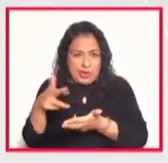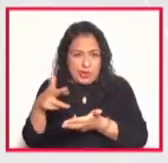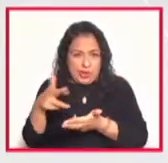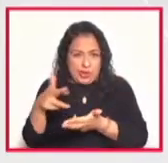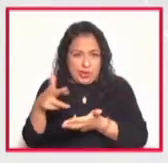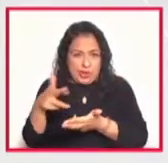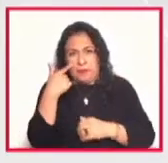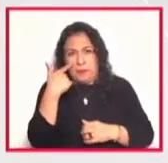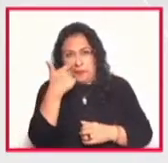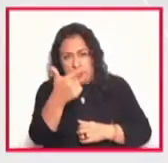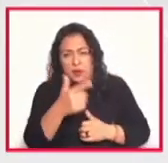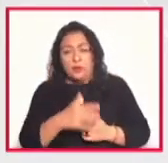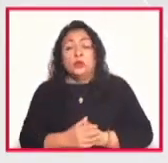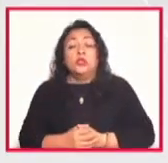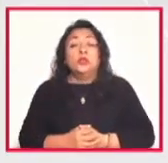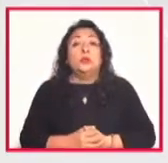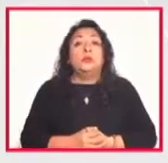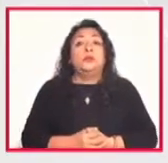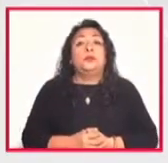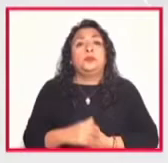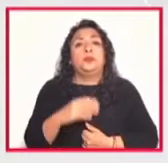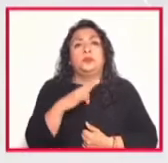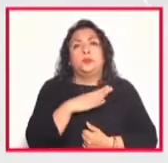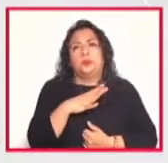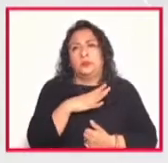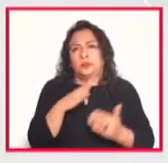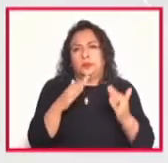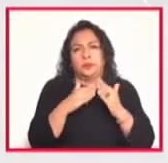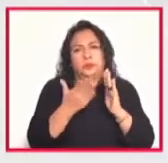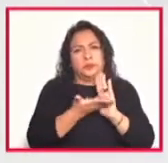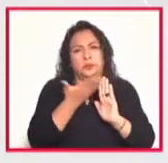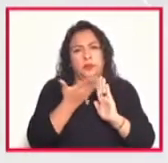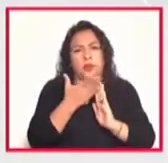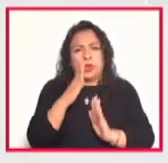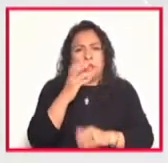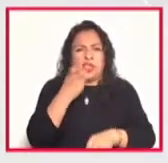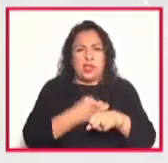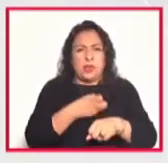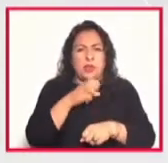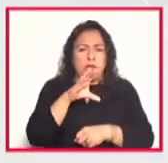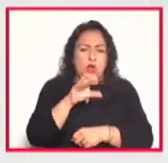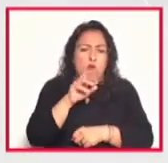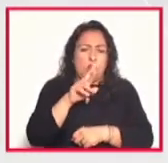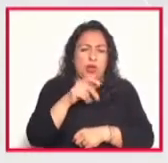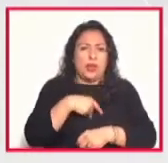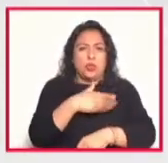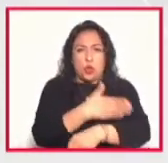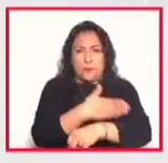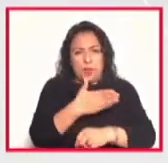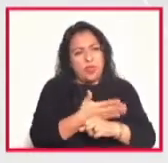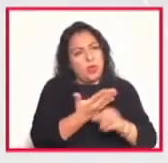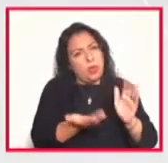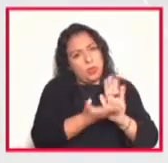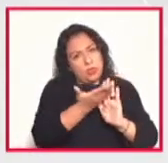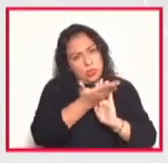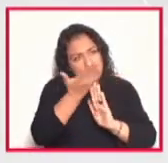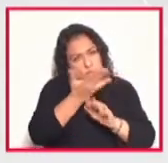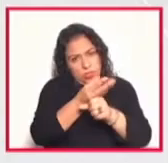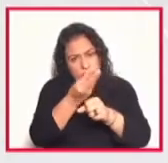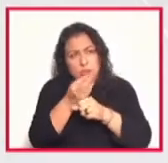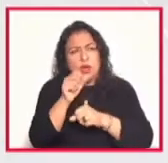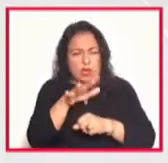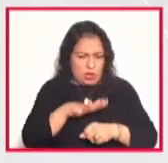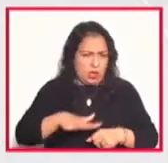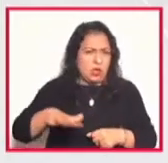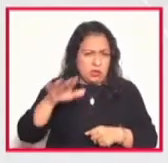esta palapa la casa está hecha de concreto y madera básicamente y bueno si es un espacio